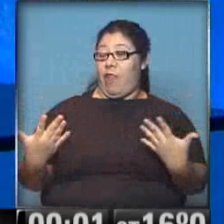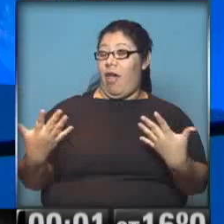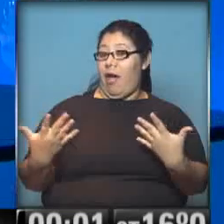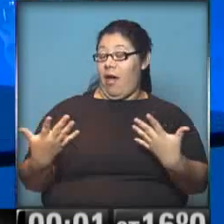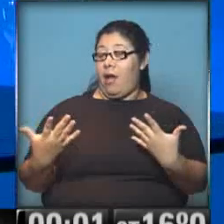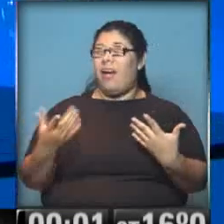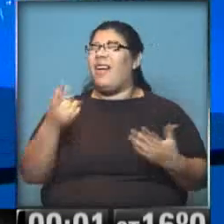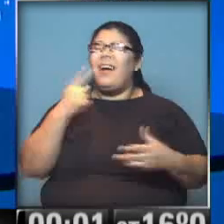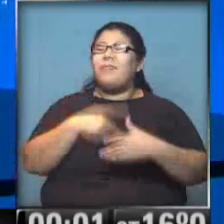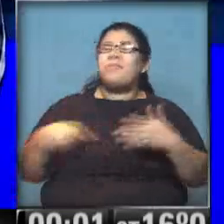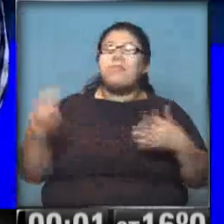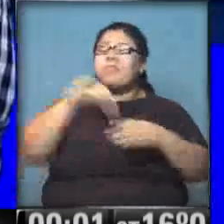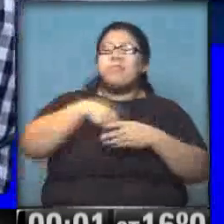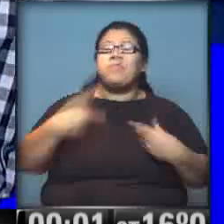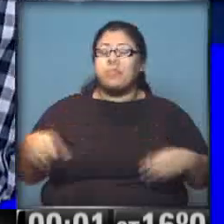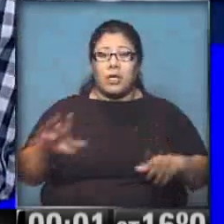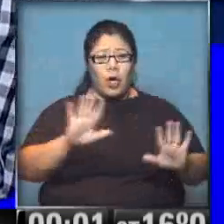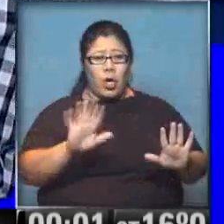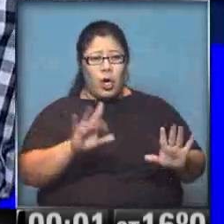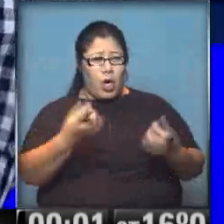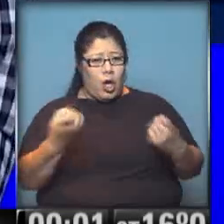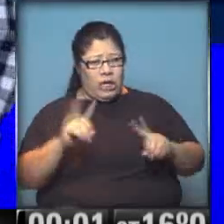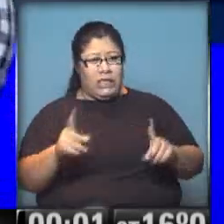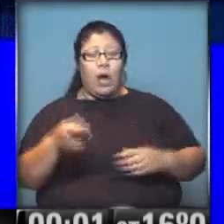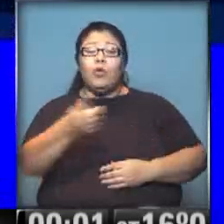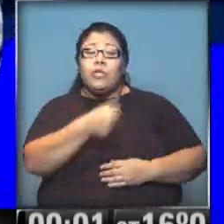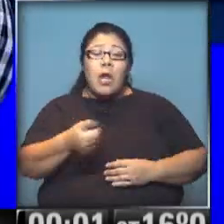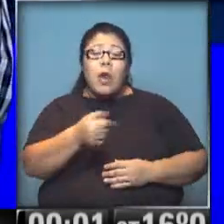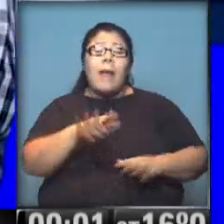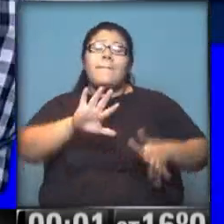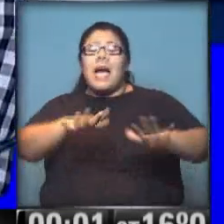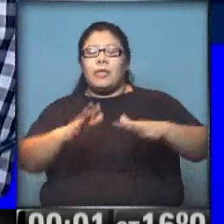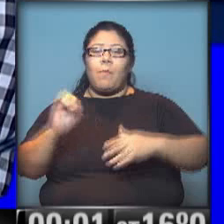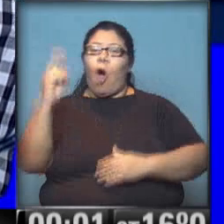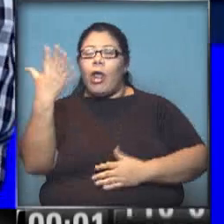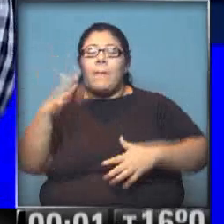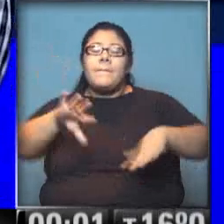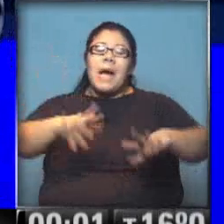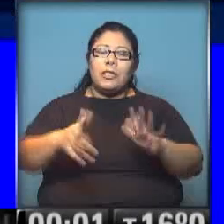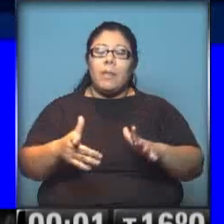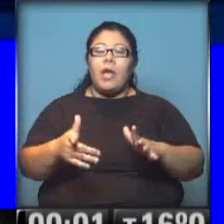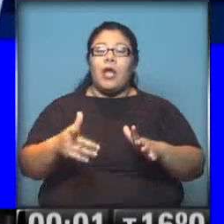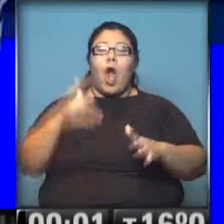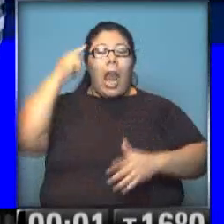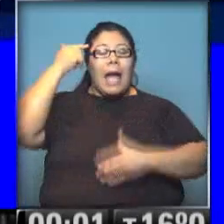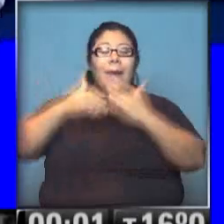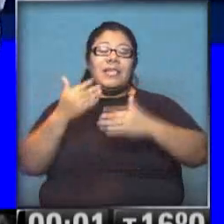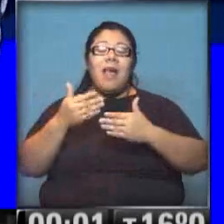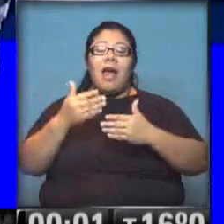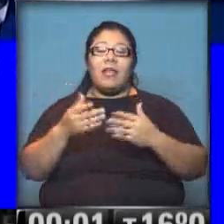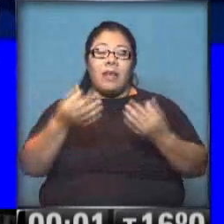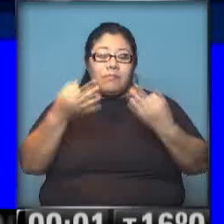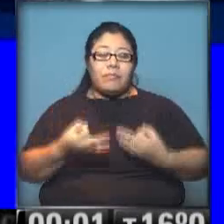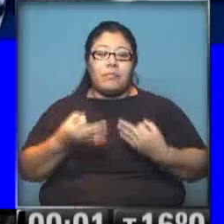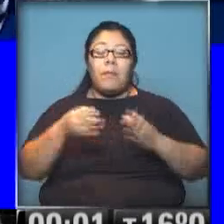hay que tener. No, ni siquiera de alta gama. Un celular más o menos moderno con buena capacidad de procesamiento puede